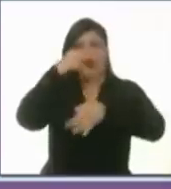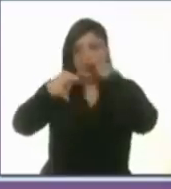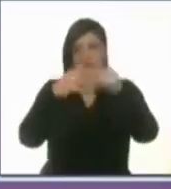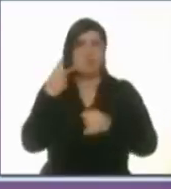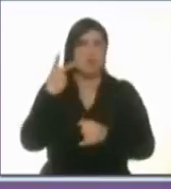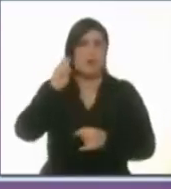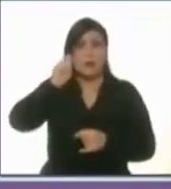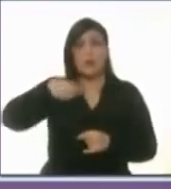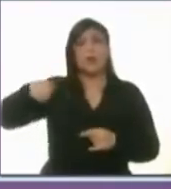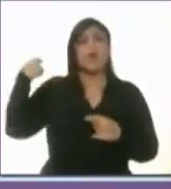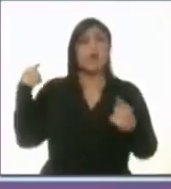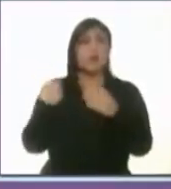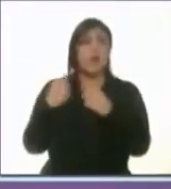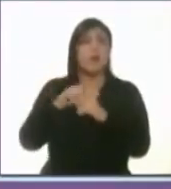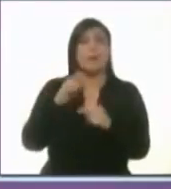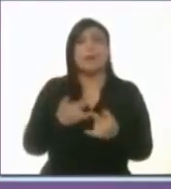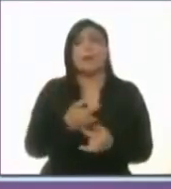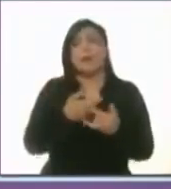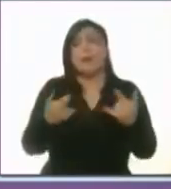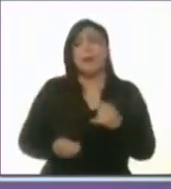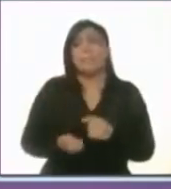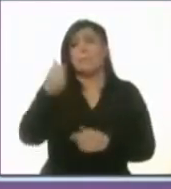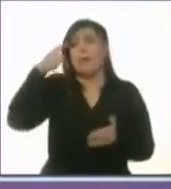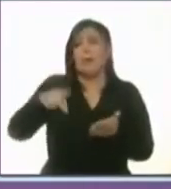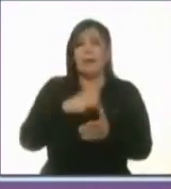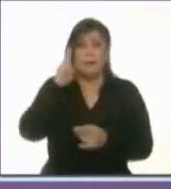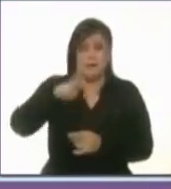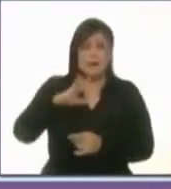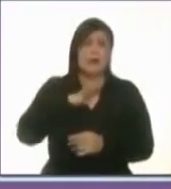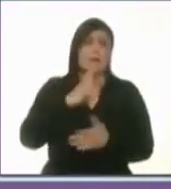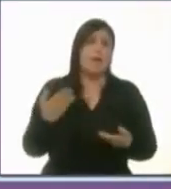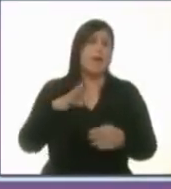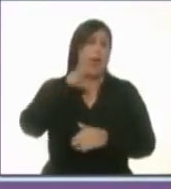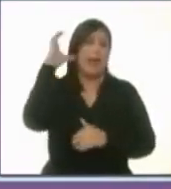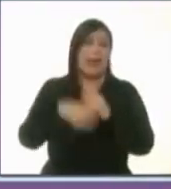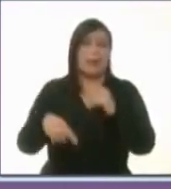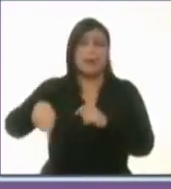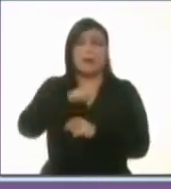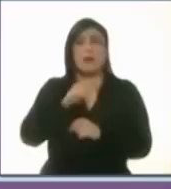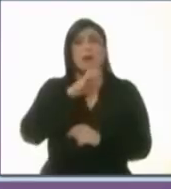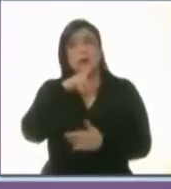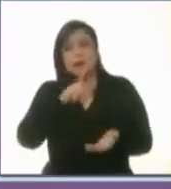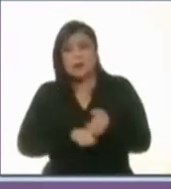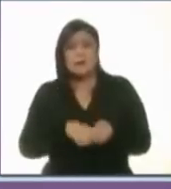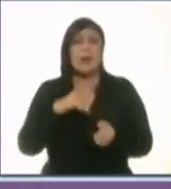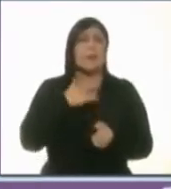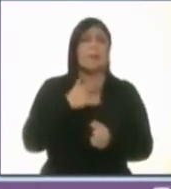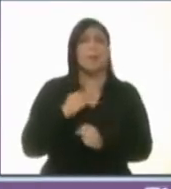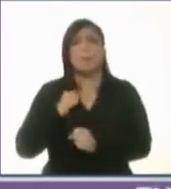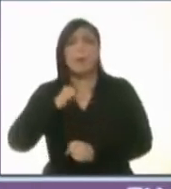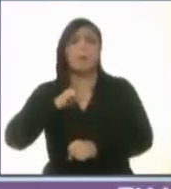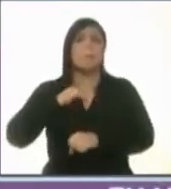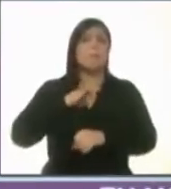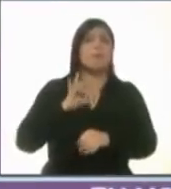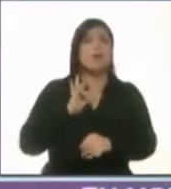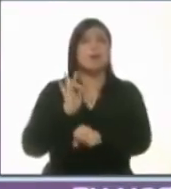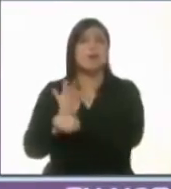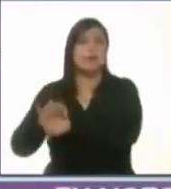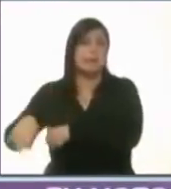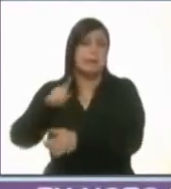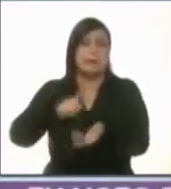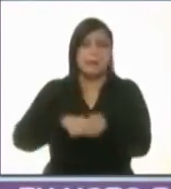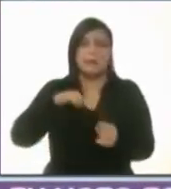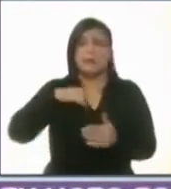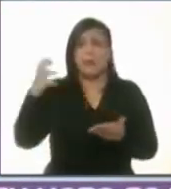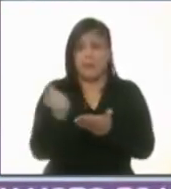haciendo historia. Se va a acabar en México el régimen de corrupción y de privilegios. Vamos a ganar el país y